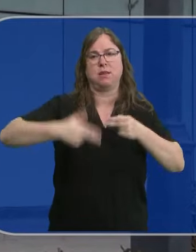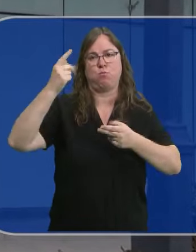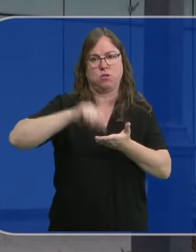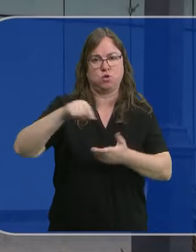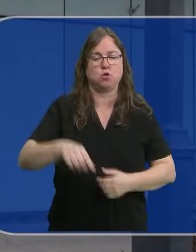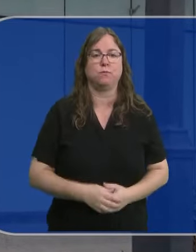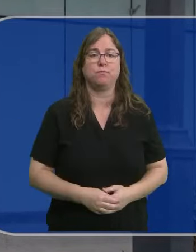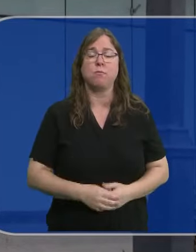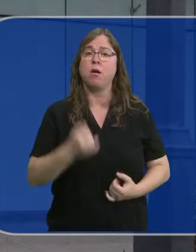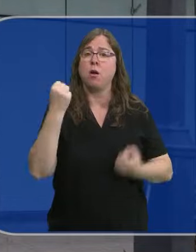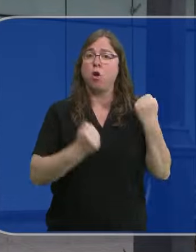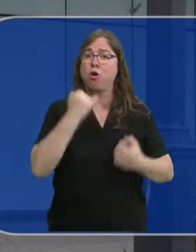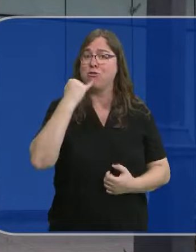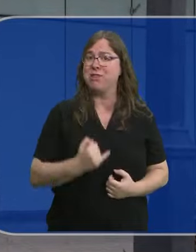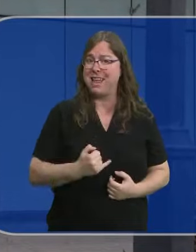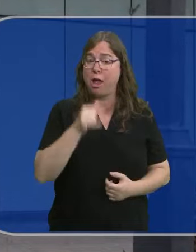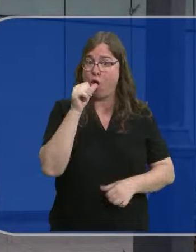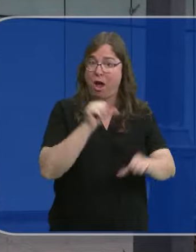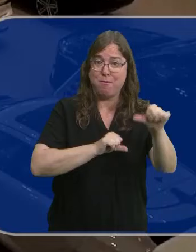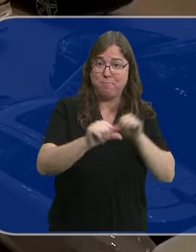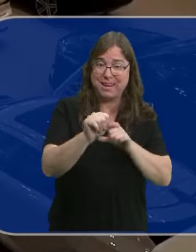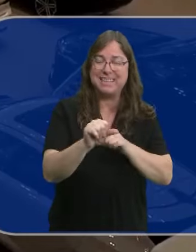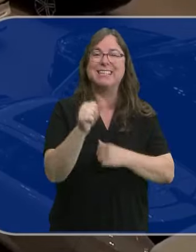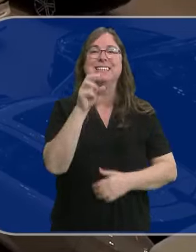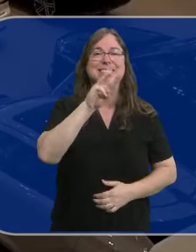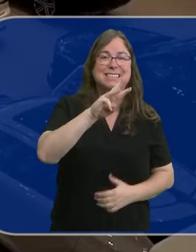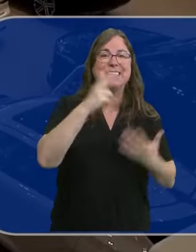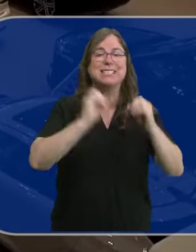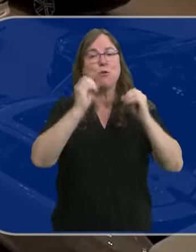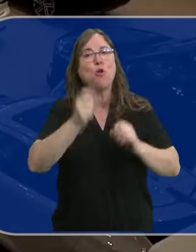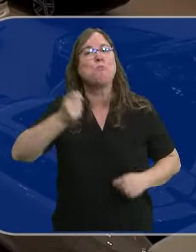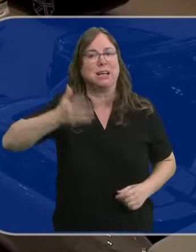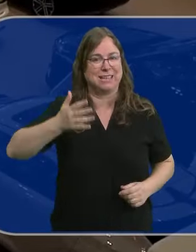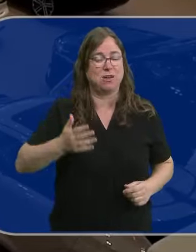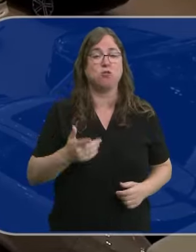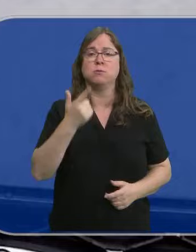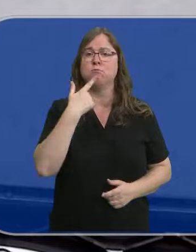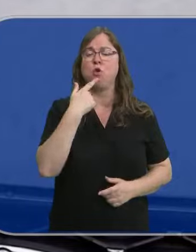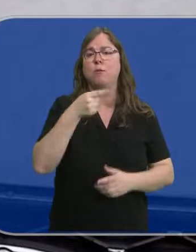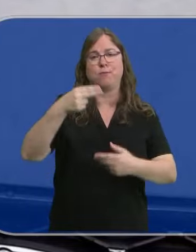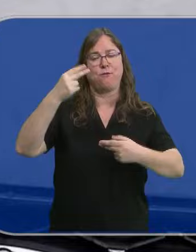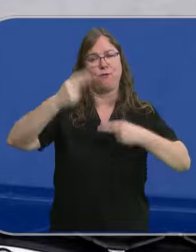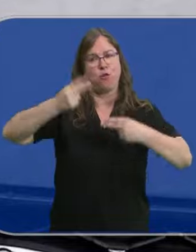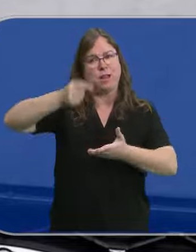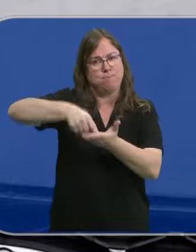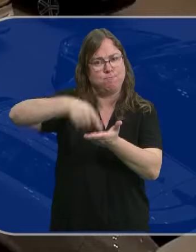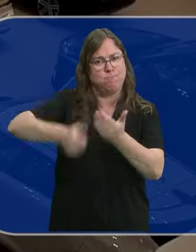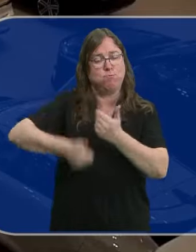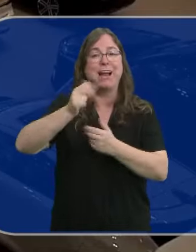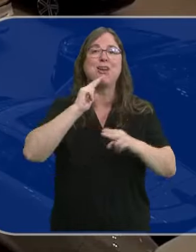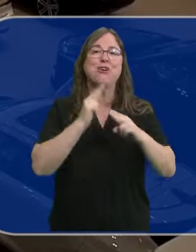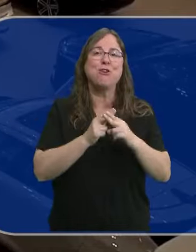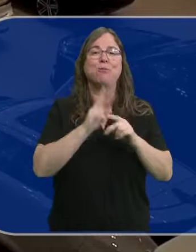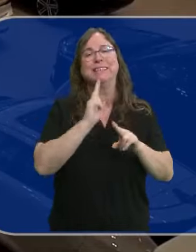Los coches eléctricos chinos serán desde hoy hasta un 37% más caros. Con estos nuevos aranceles denominados